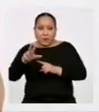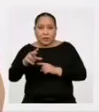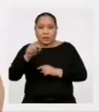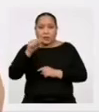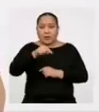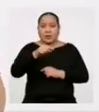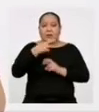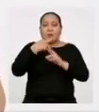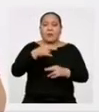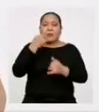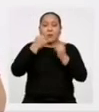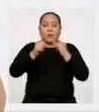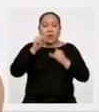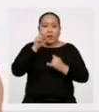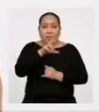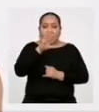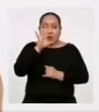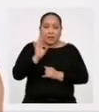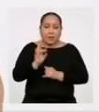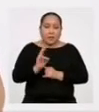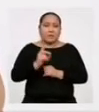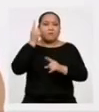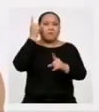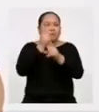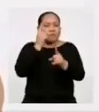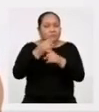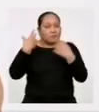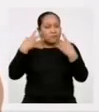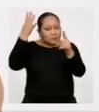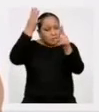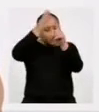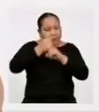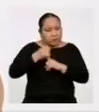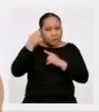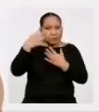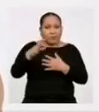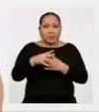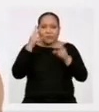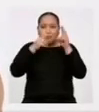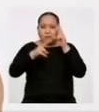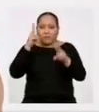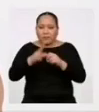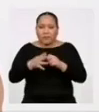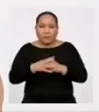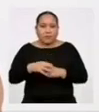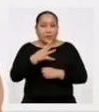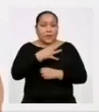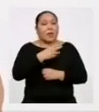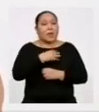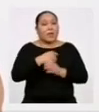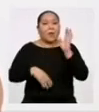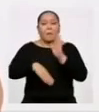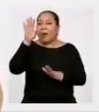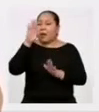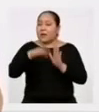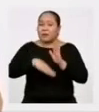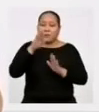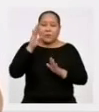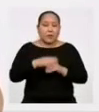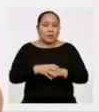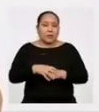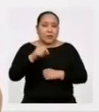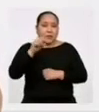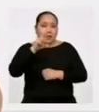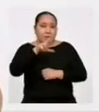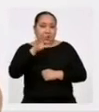Eso es, lo lograste Has podido llegar a la conclusión De que la edad de mayor frecuencia O la